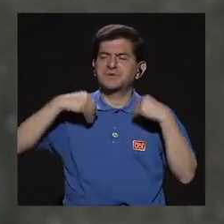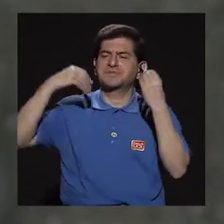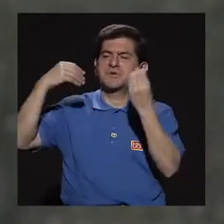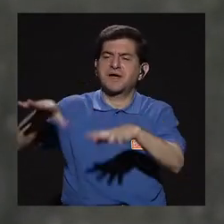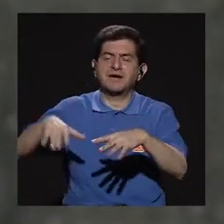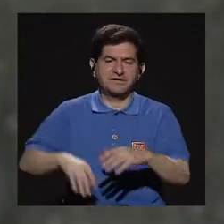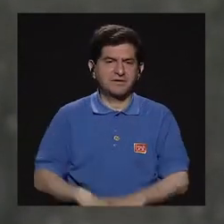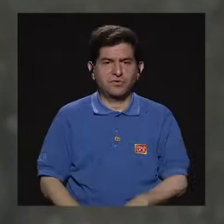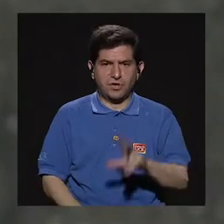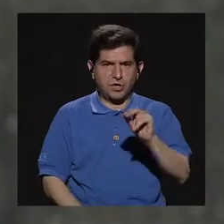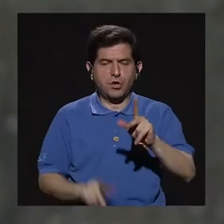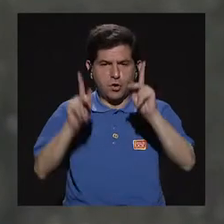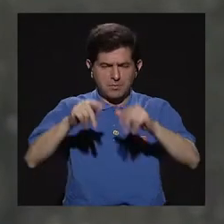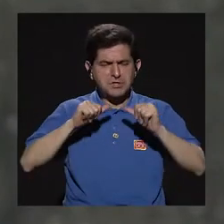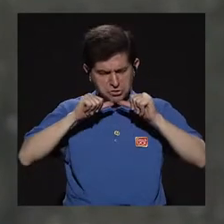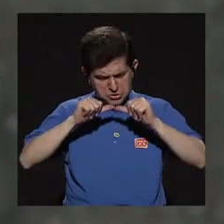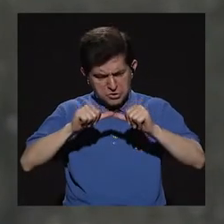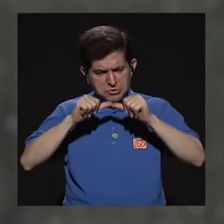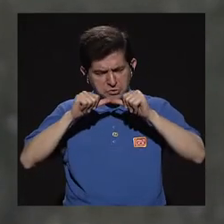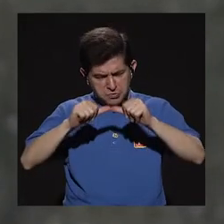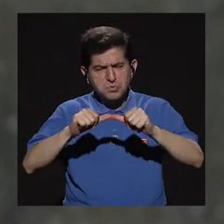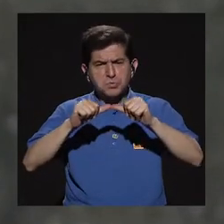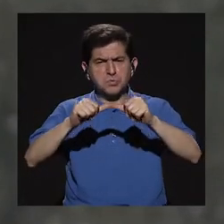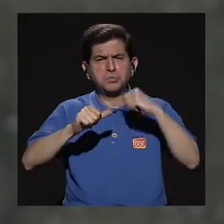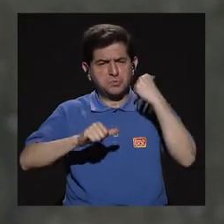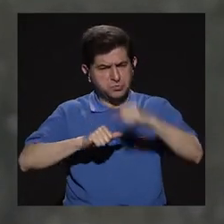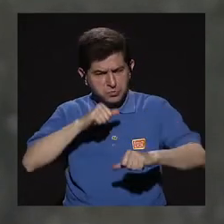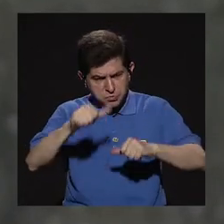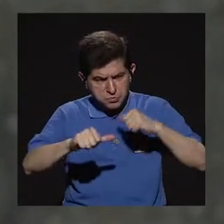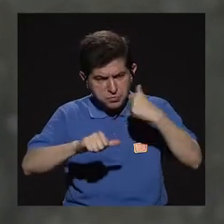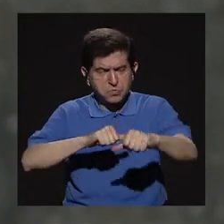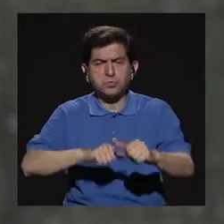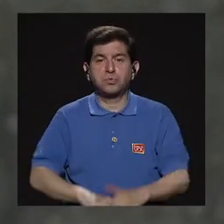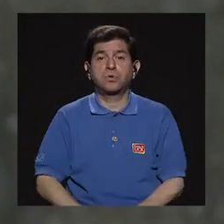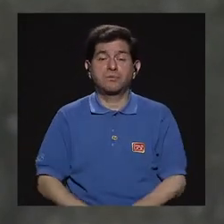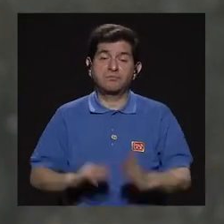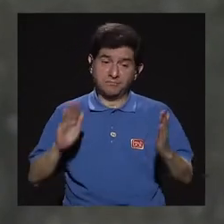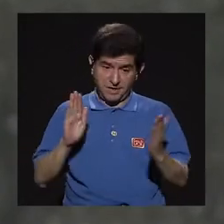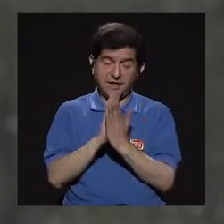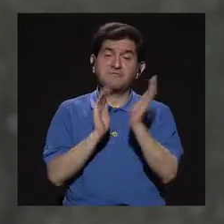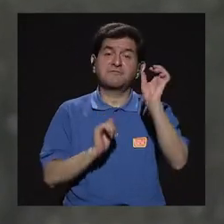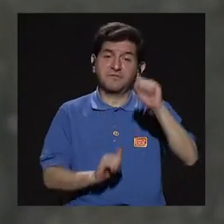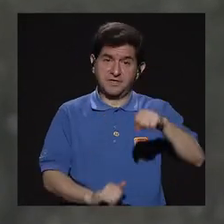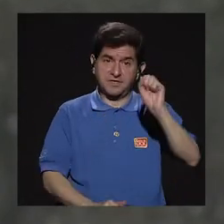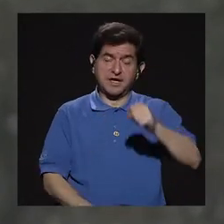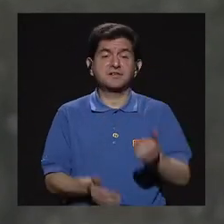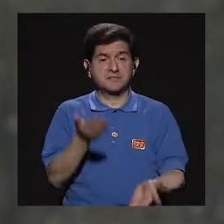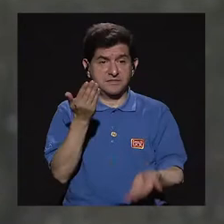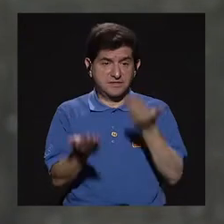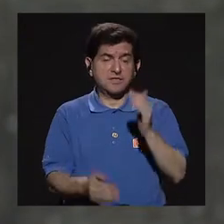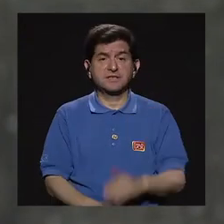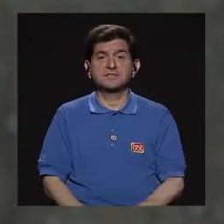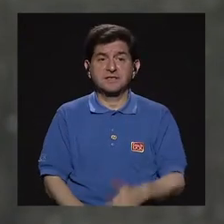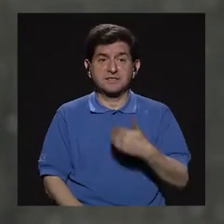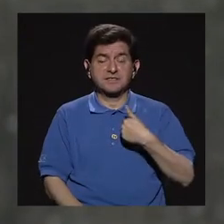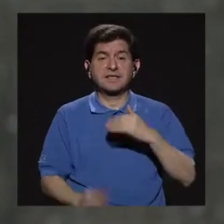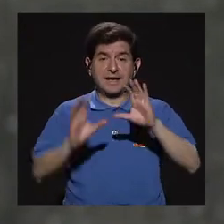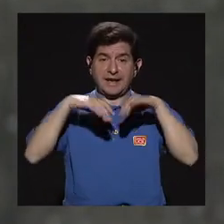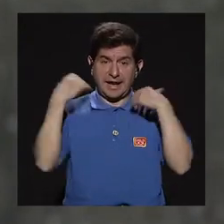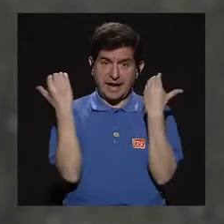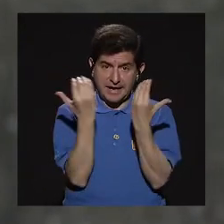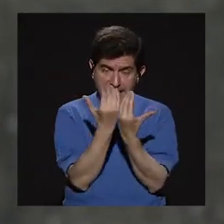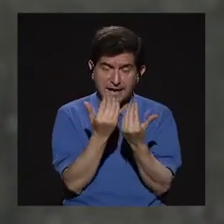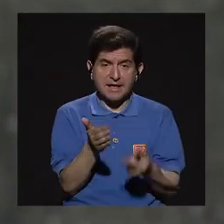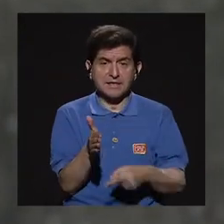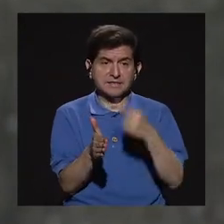programa, sino que sea una persona perseverante, que obviamente se va a enfrentar, digamos, a lo que es recibir clases y tal